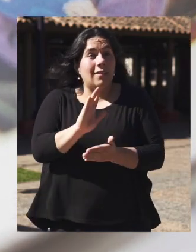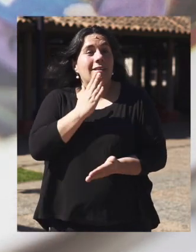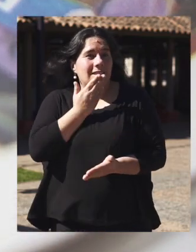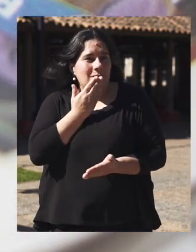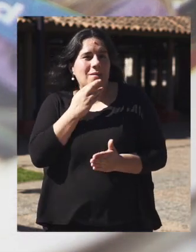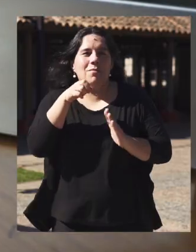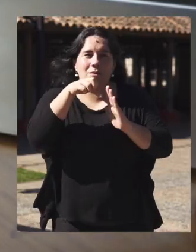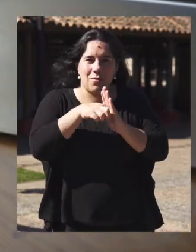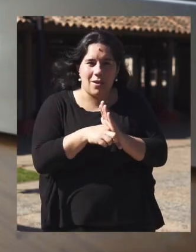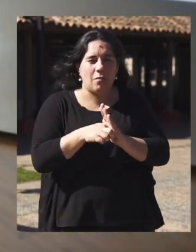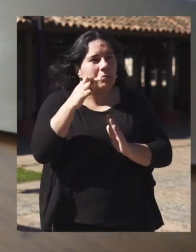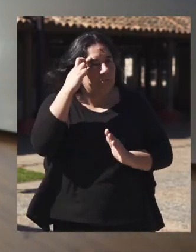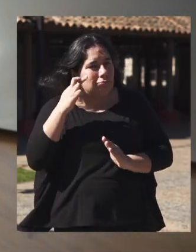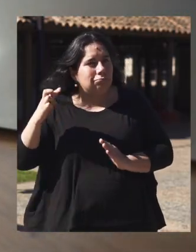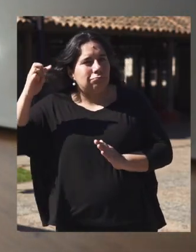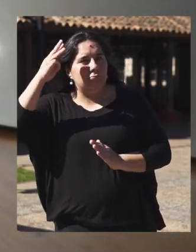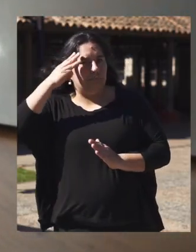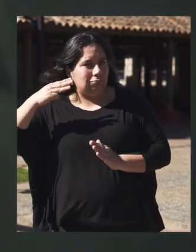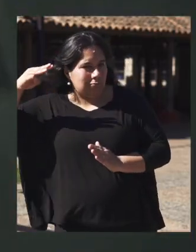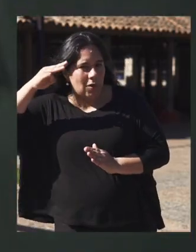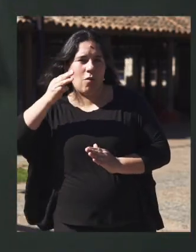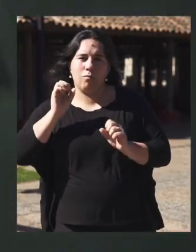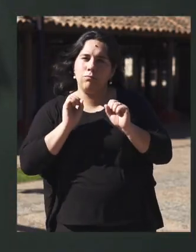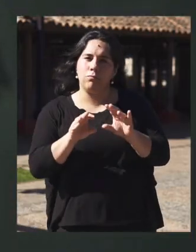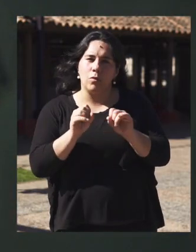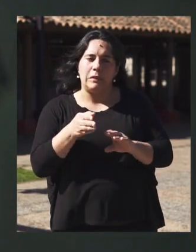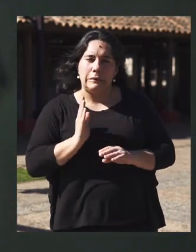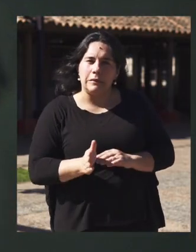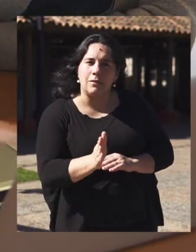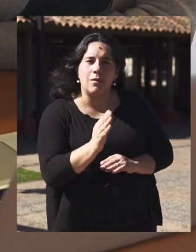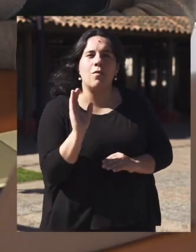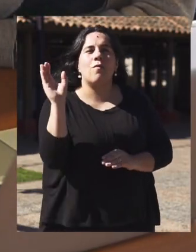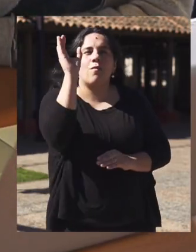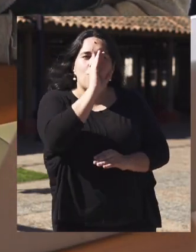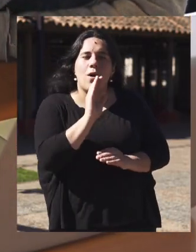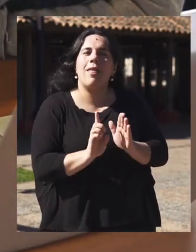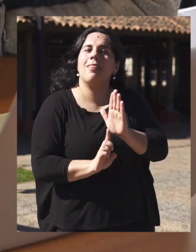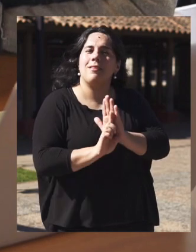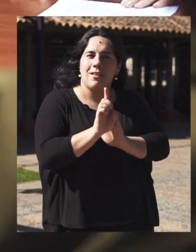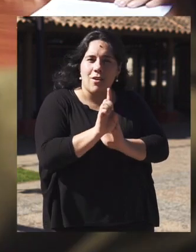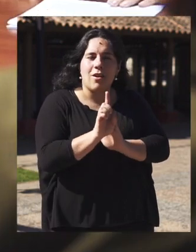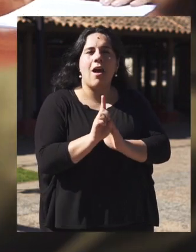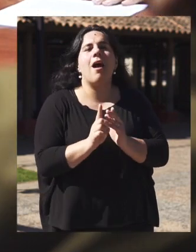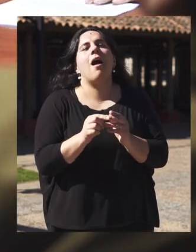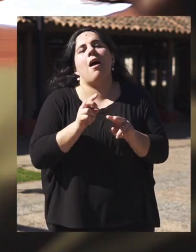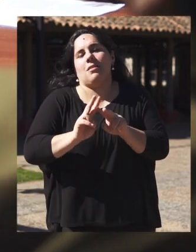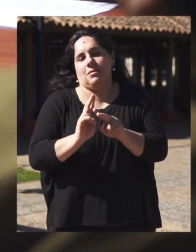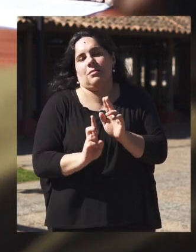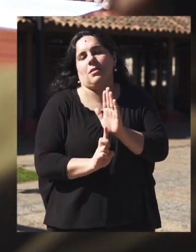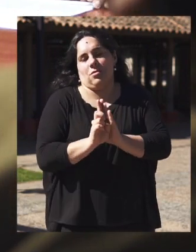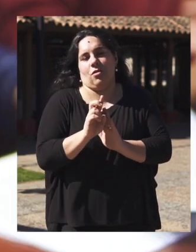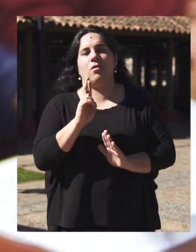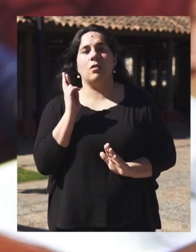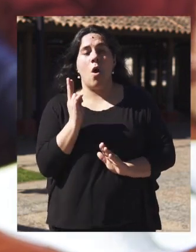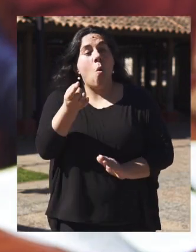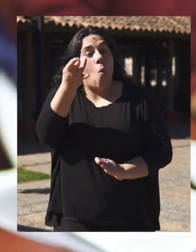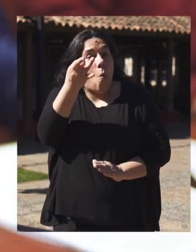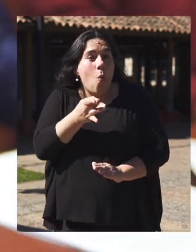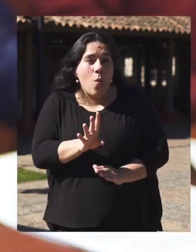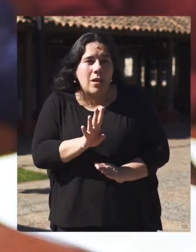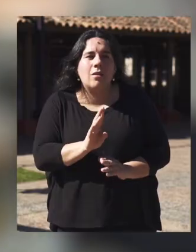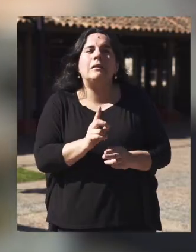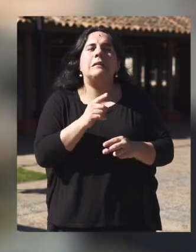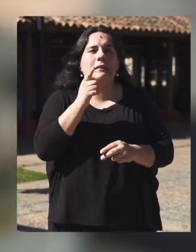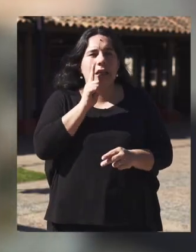también, los programas de posgrado y formación continua buscan desarrollar el capital humano que permitirá el desarrollo de la región. Somos los